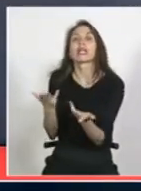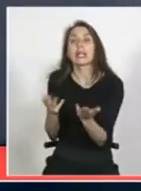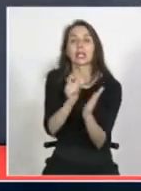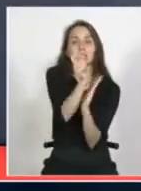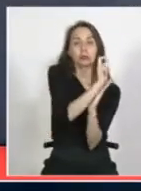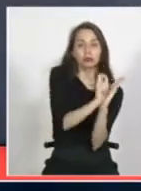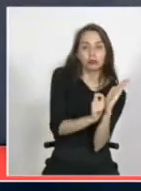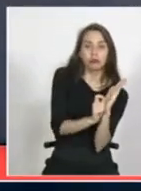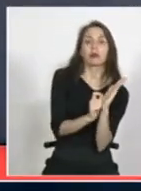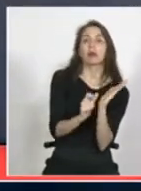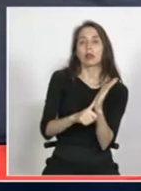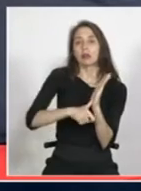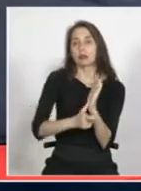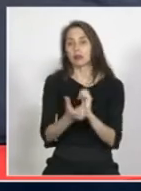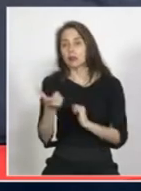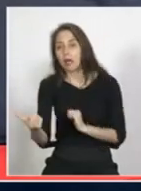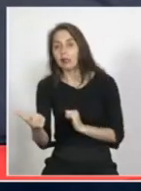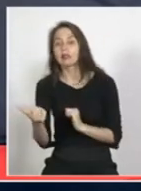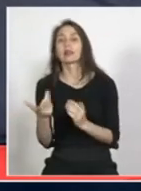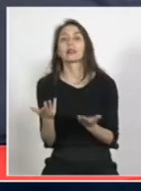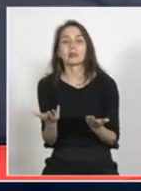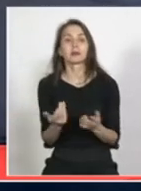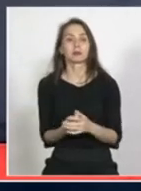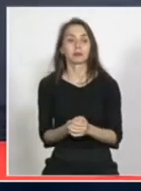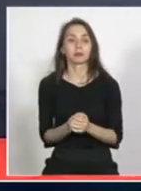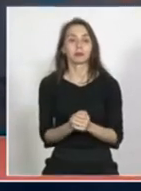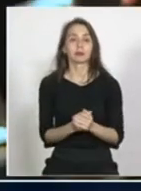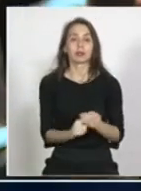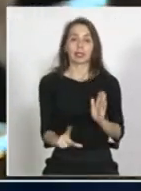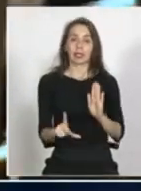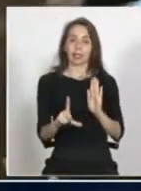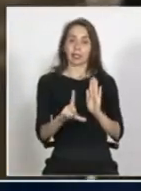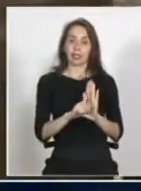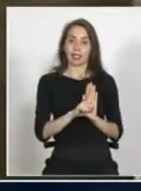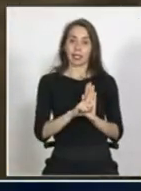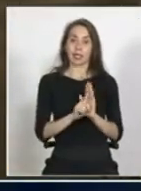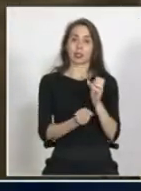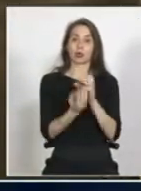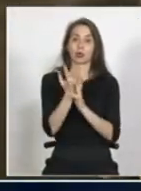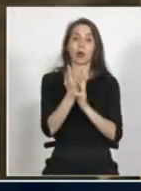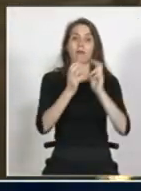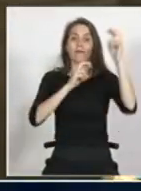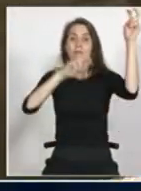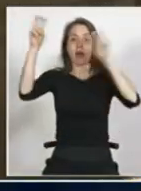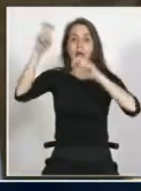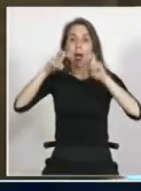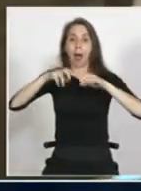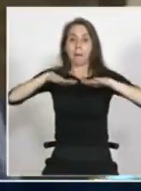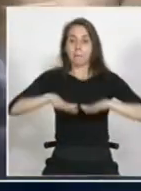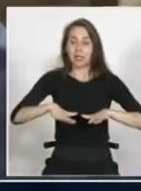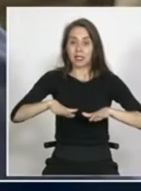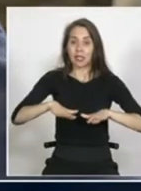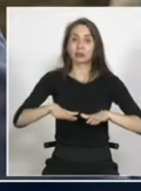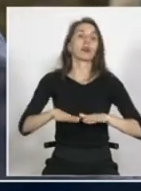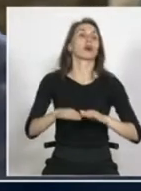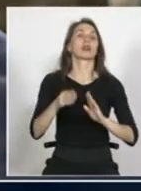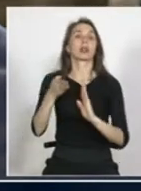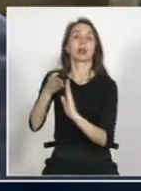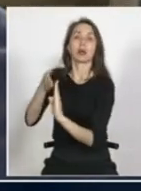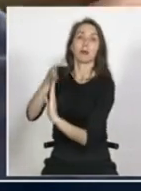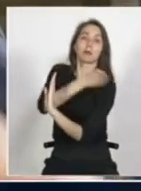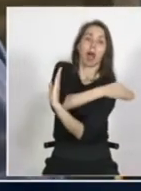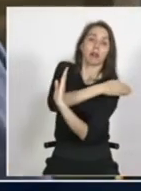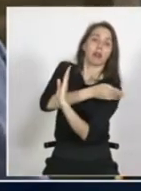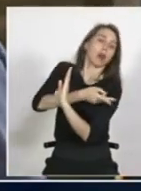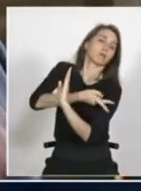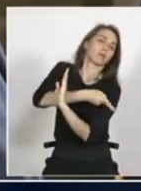de priorización. Hay quienes dicen, bueno, con la ley de nueva inmigración debería haber una especie de ley de amnistía hacia atrás para